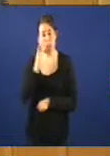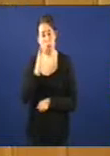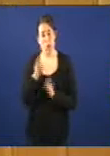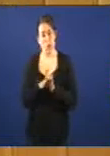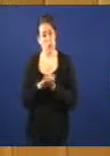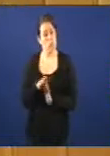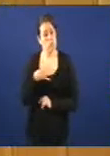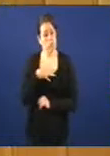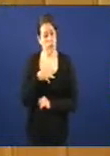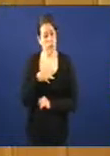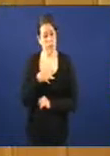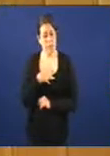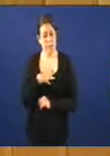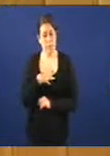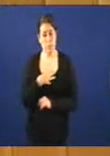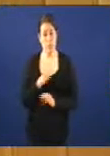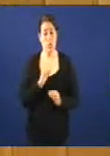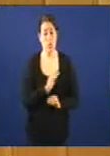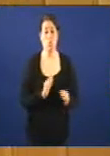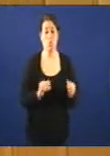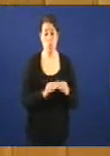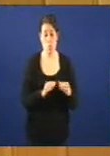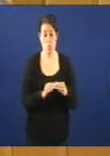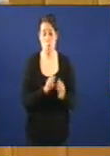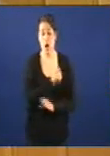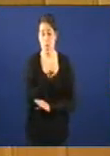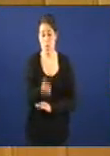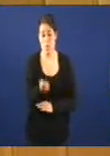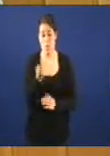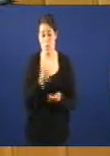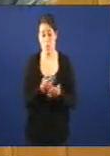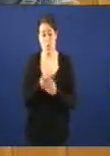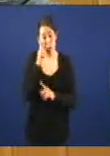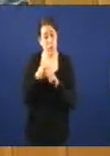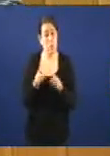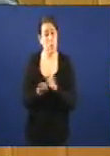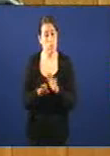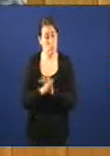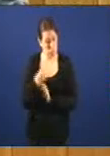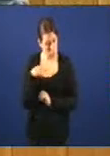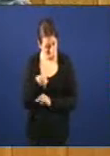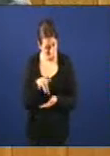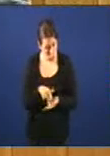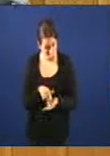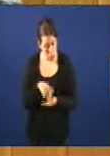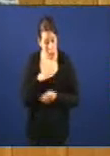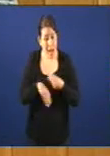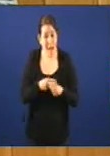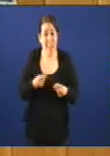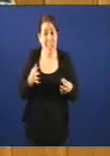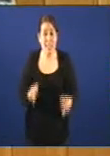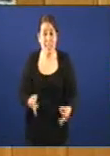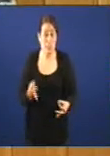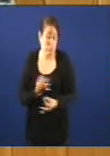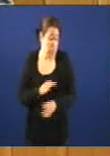E non é digna porque vostedes, o seu grupo, apoiou unha proposta para que iso fose así. E cal foi a súa acción? Nada. Non fixeron